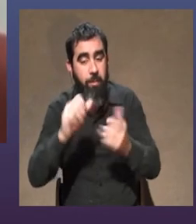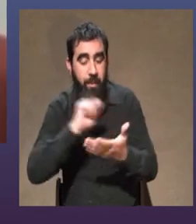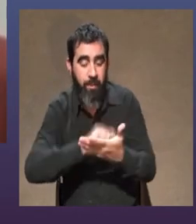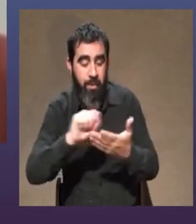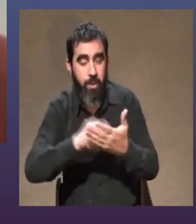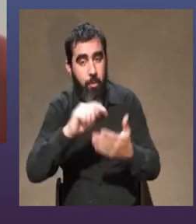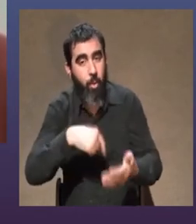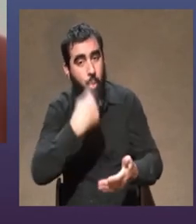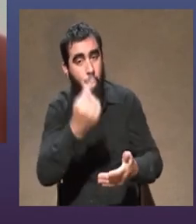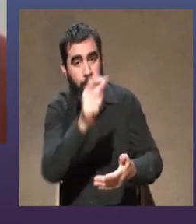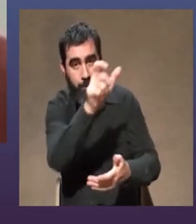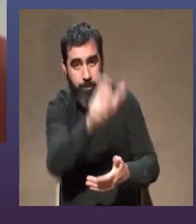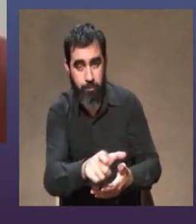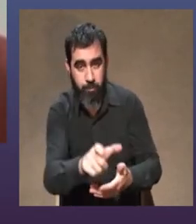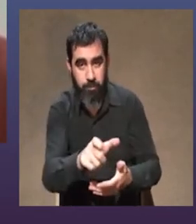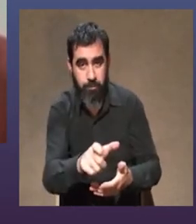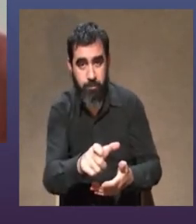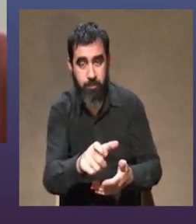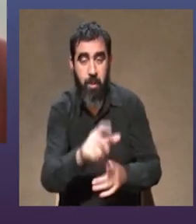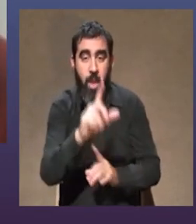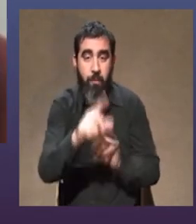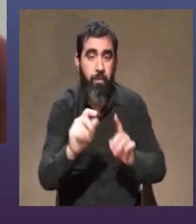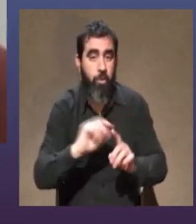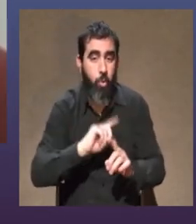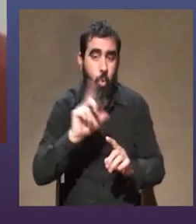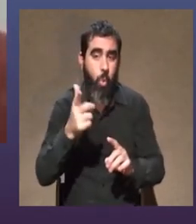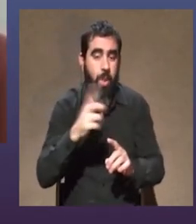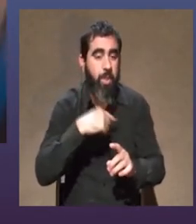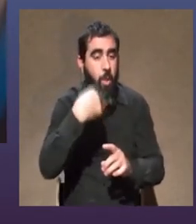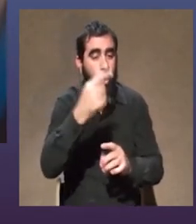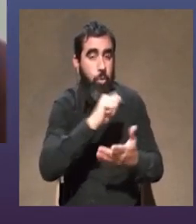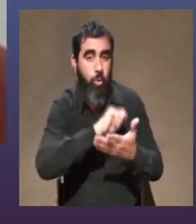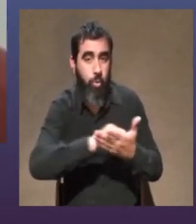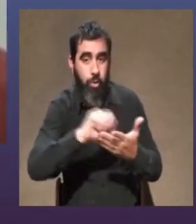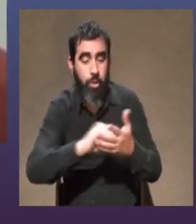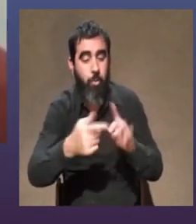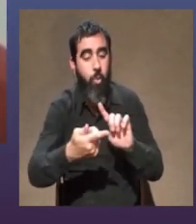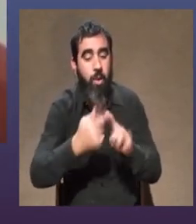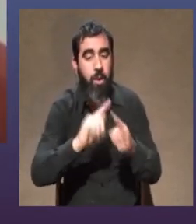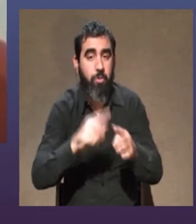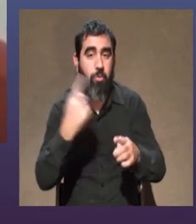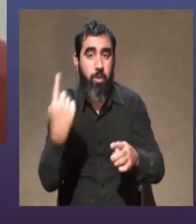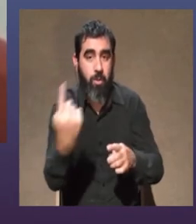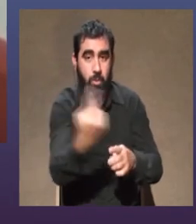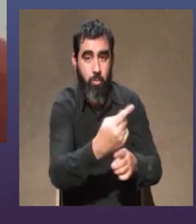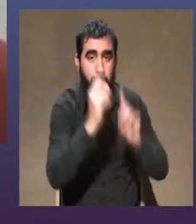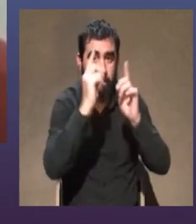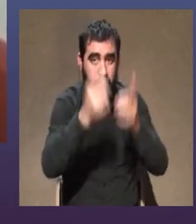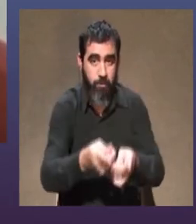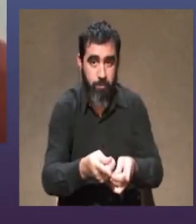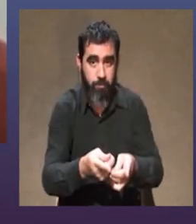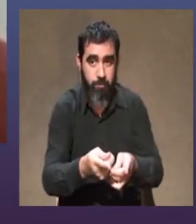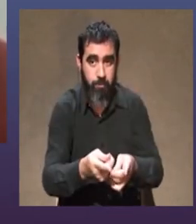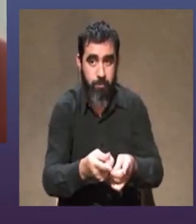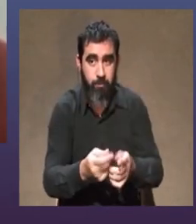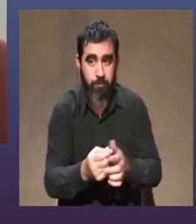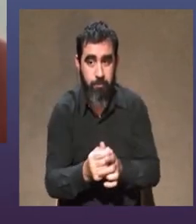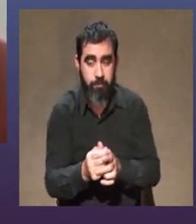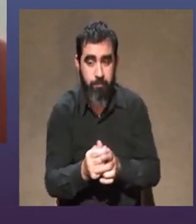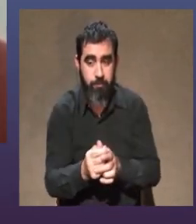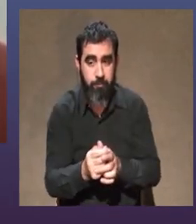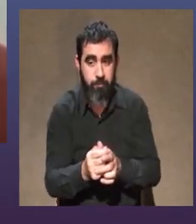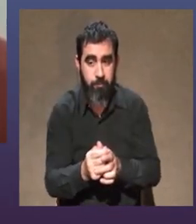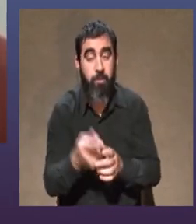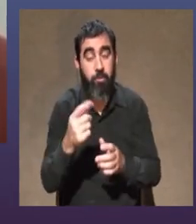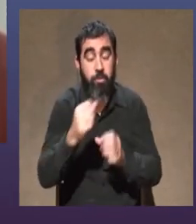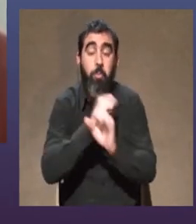otros incluso entendiendo como texto los cuerpos de los otros y la relación de los cuerpos de los otros así que puede